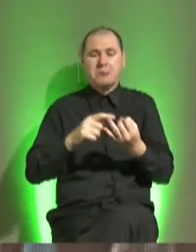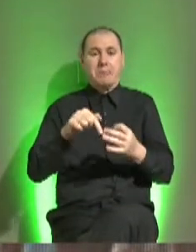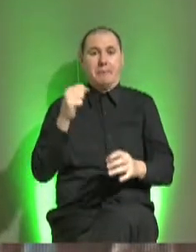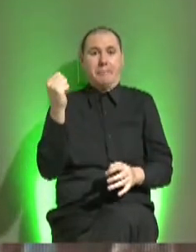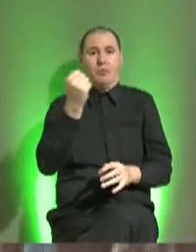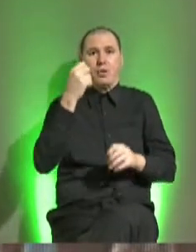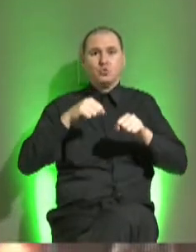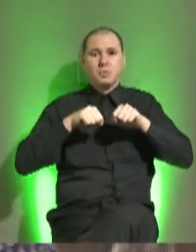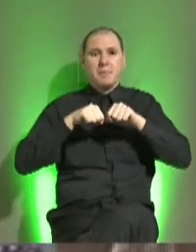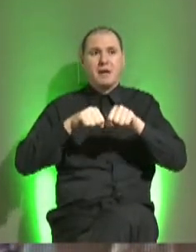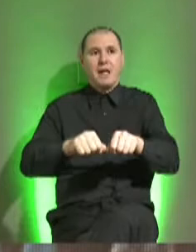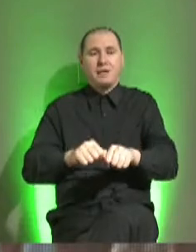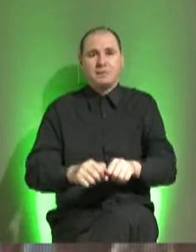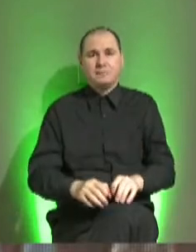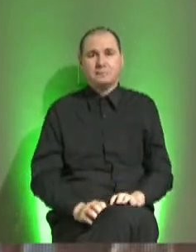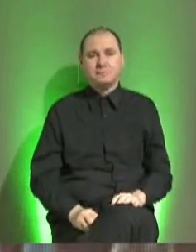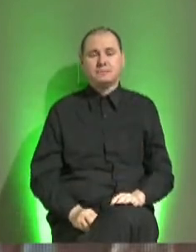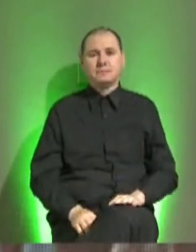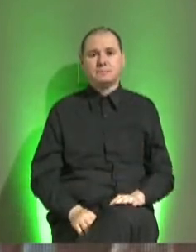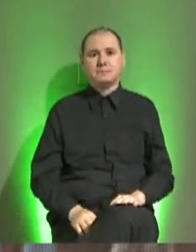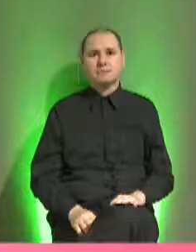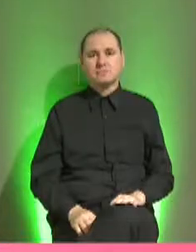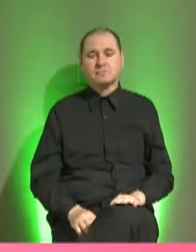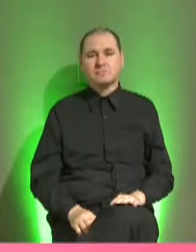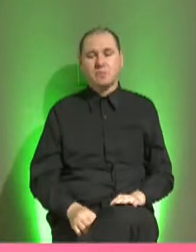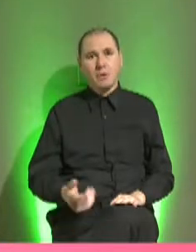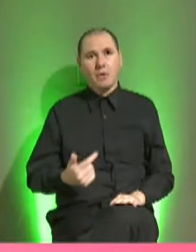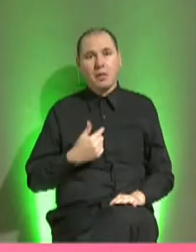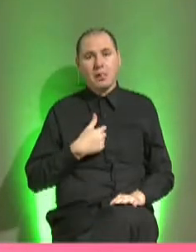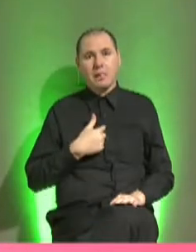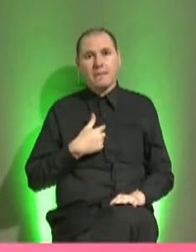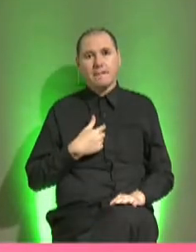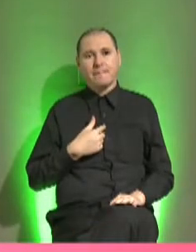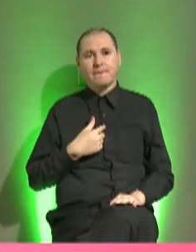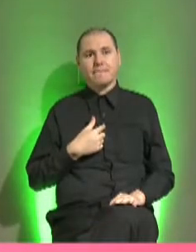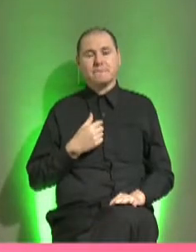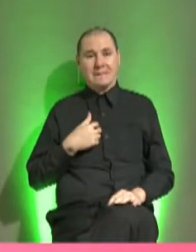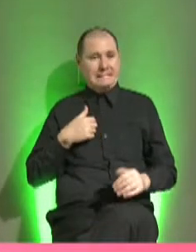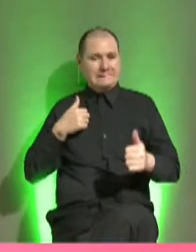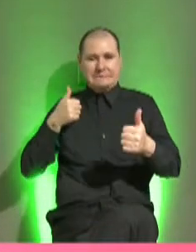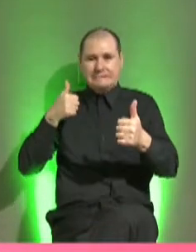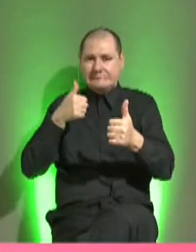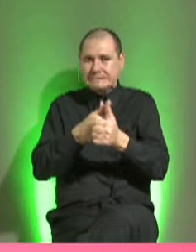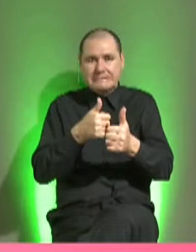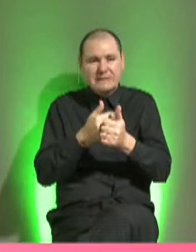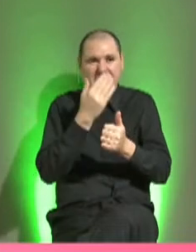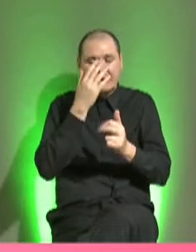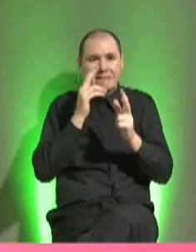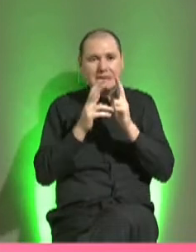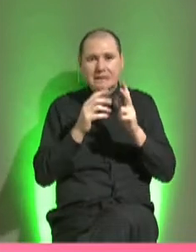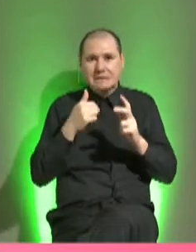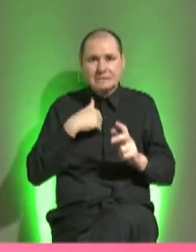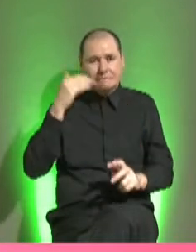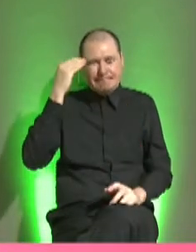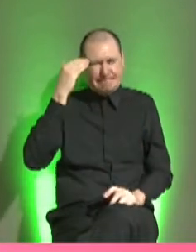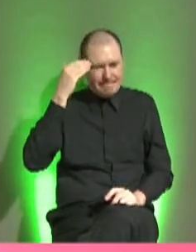importantes de supermercados y tiene muchísimas importadoras. Entonces, yo ya me voy, lo exorcizado, me entró un demonio de